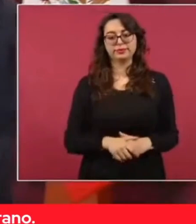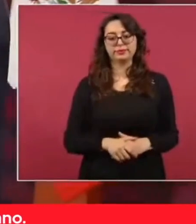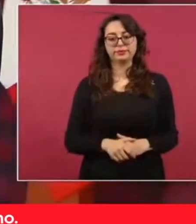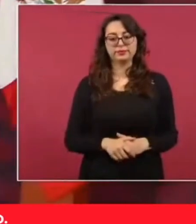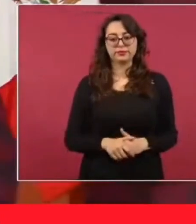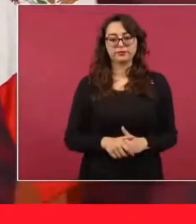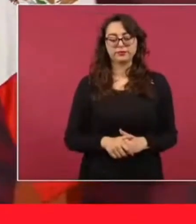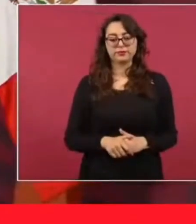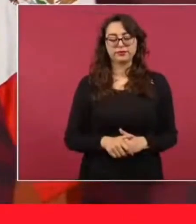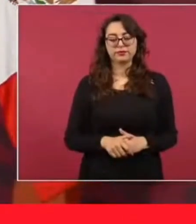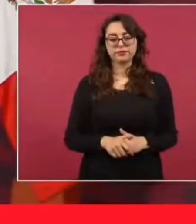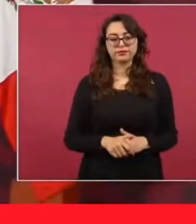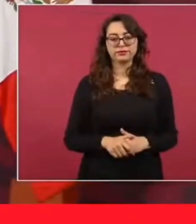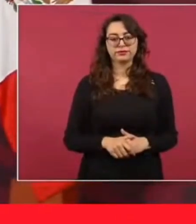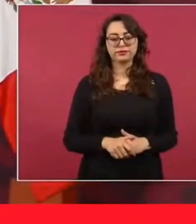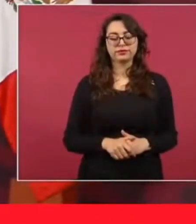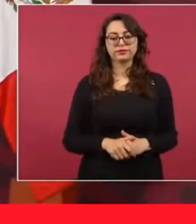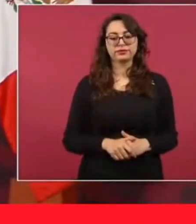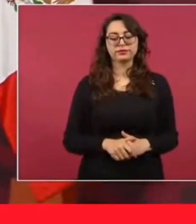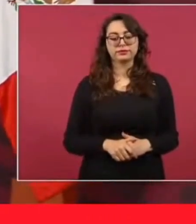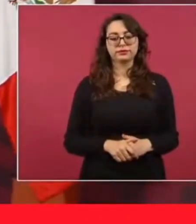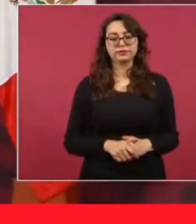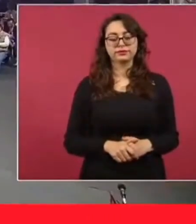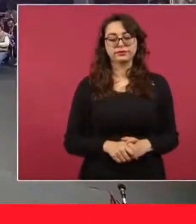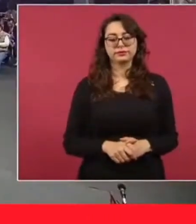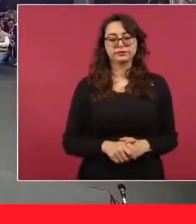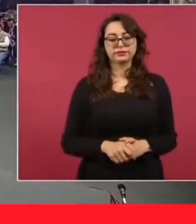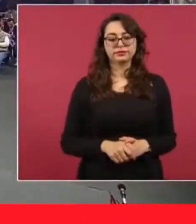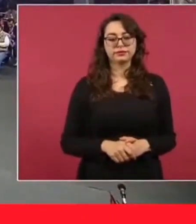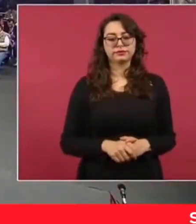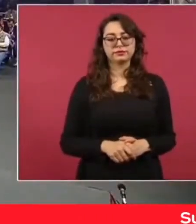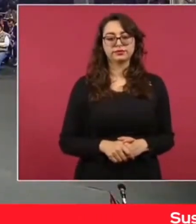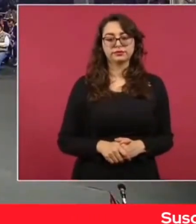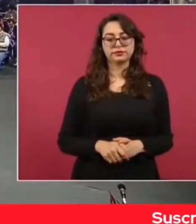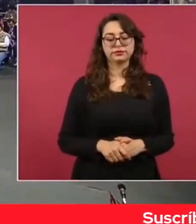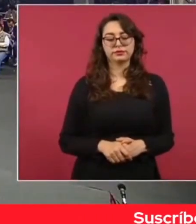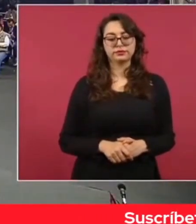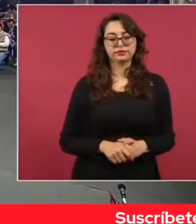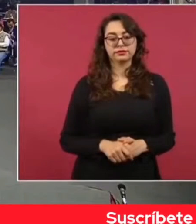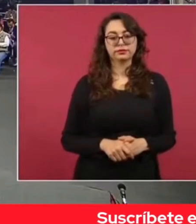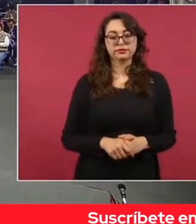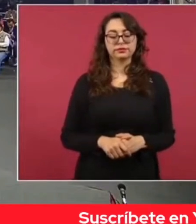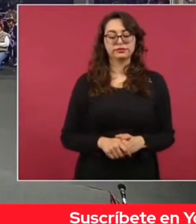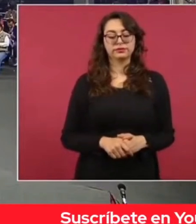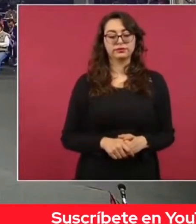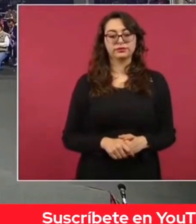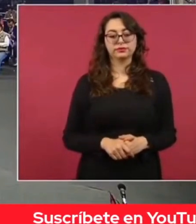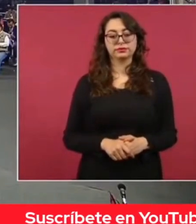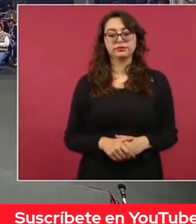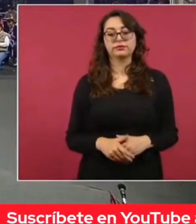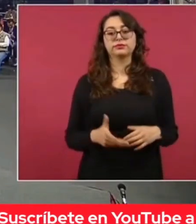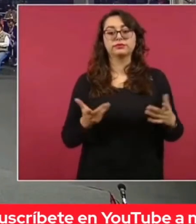Entonces, todos sumados, todos sumados.